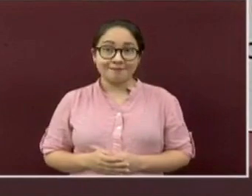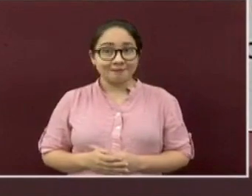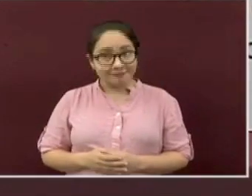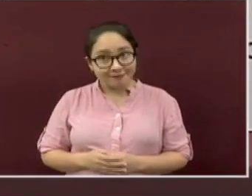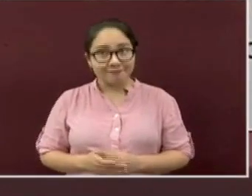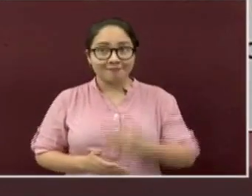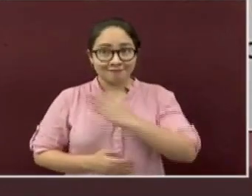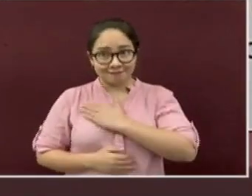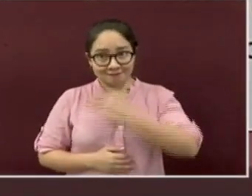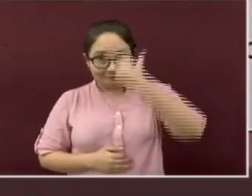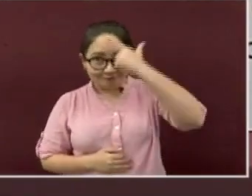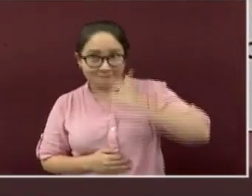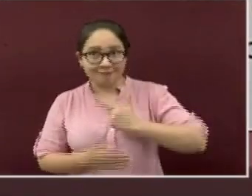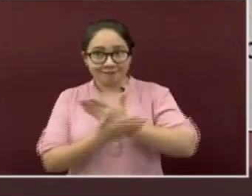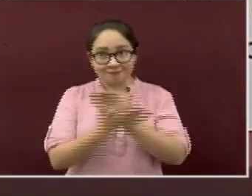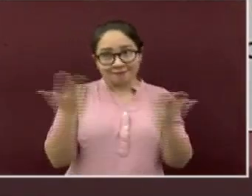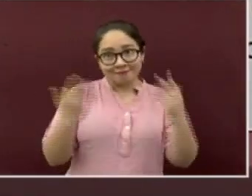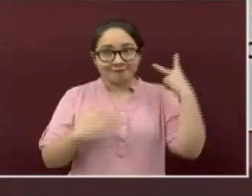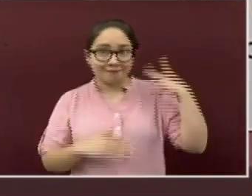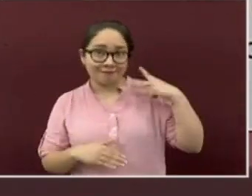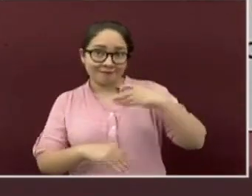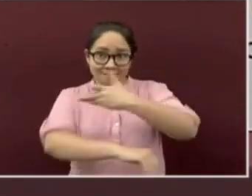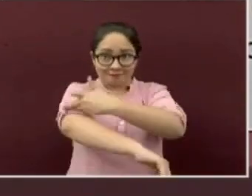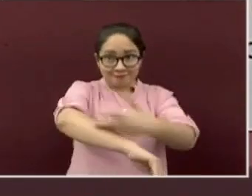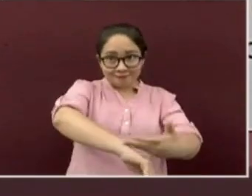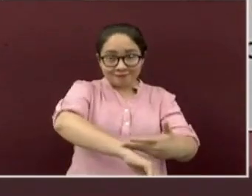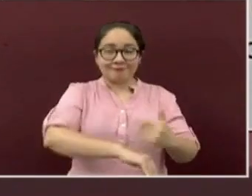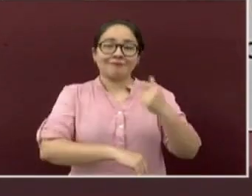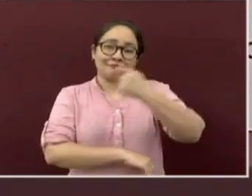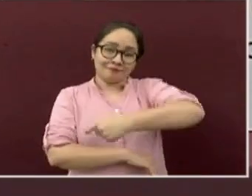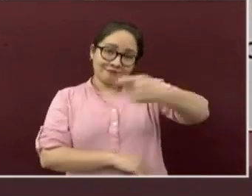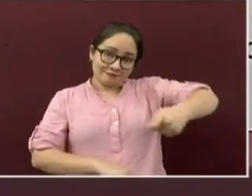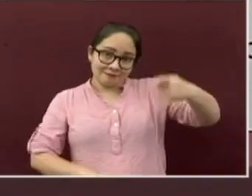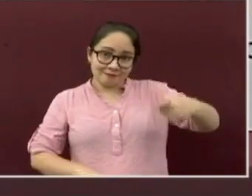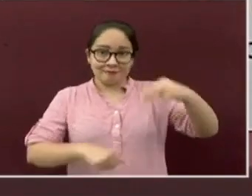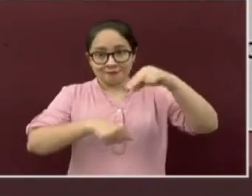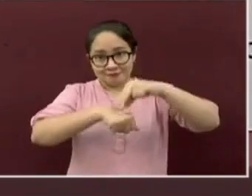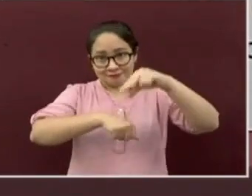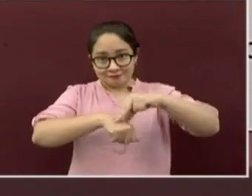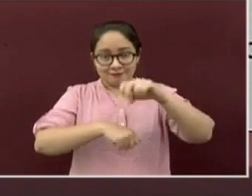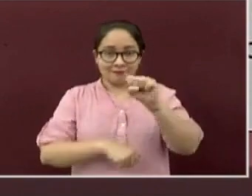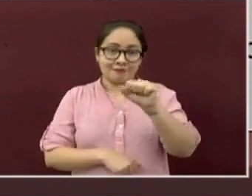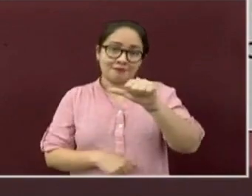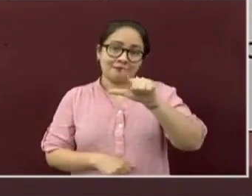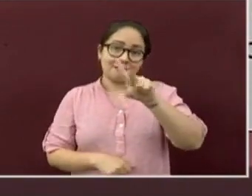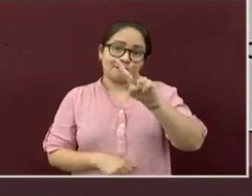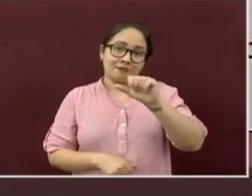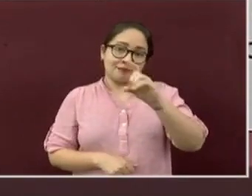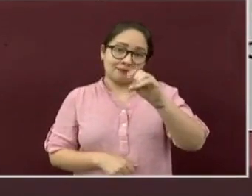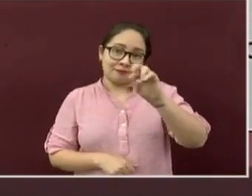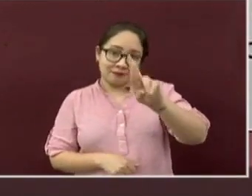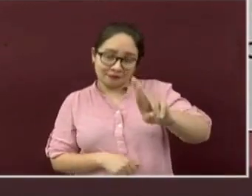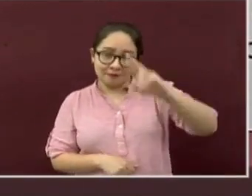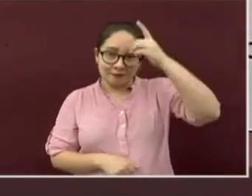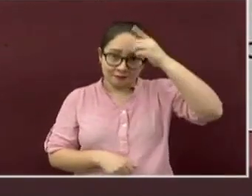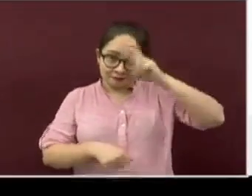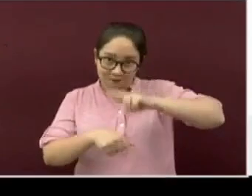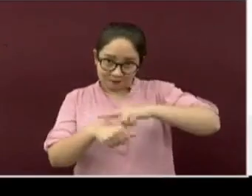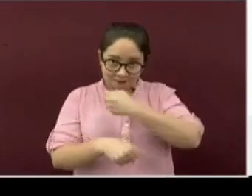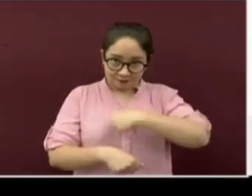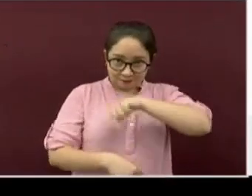Buenas noches, familia veracruzana. Los saluda el doctor Salvador Beristain Hernández, director de salud pública.